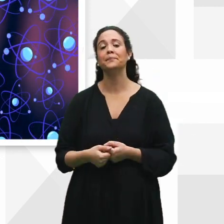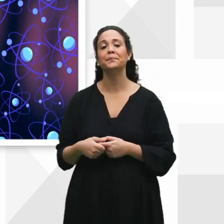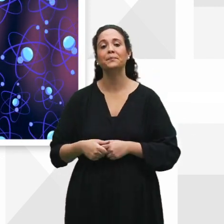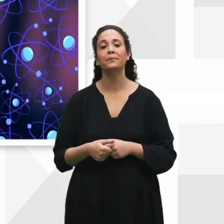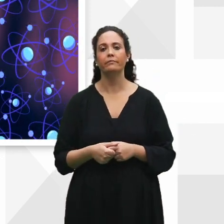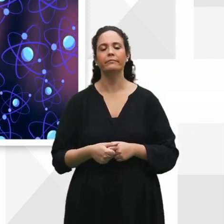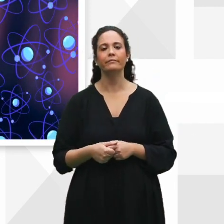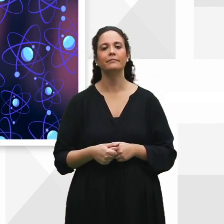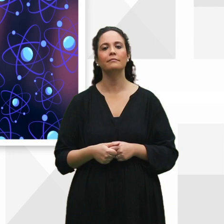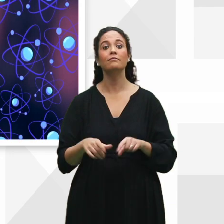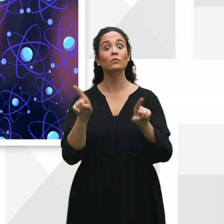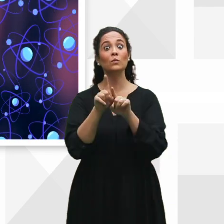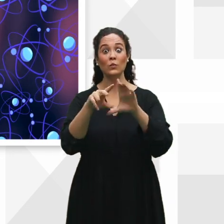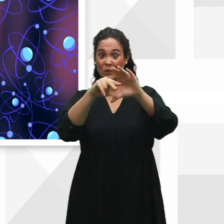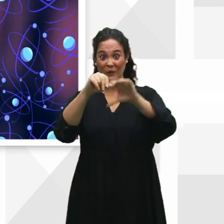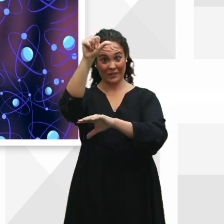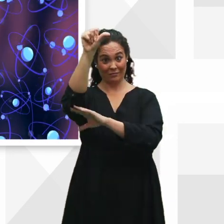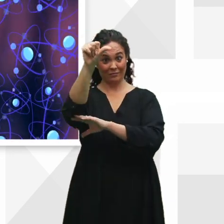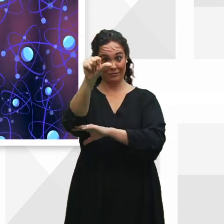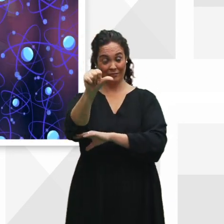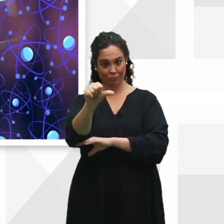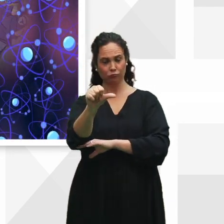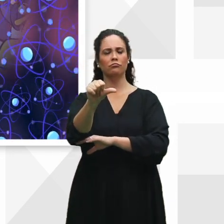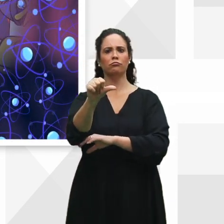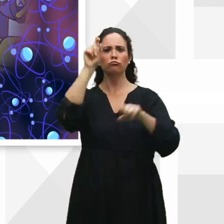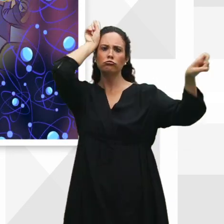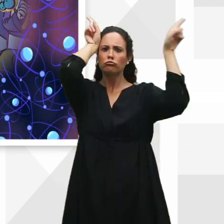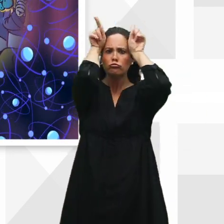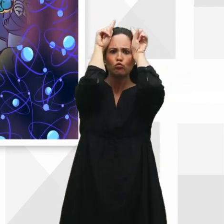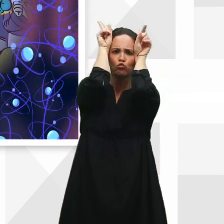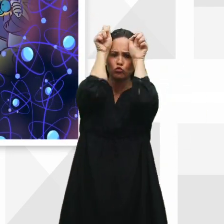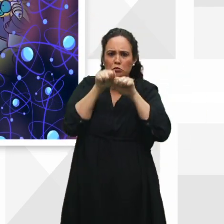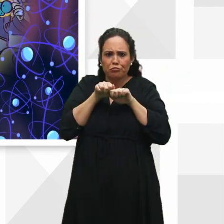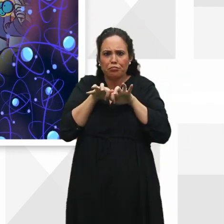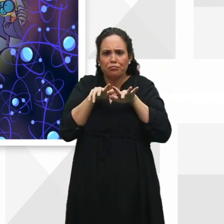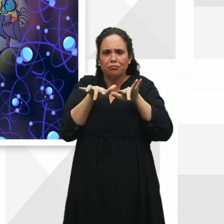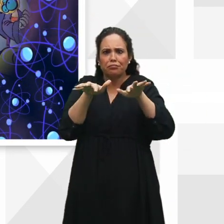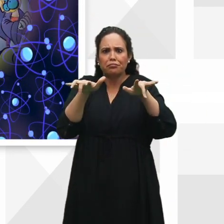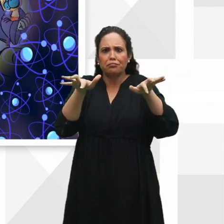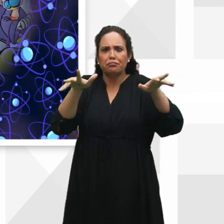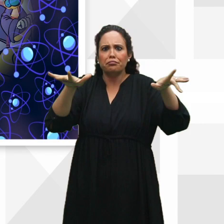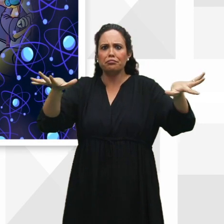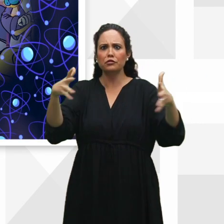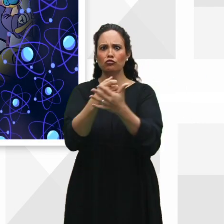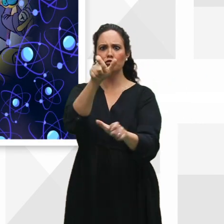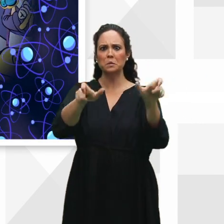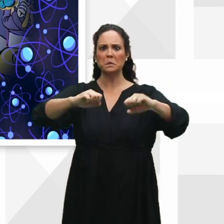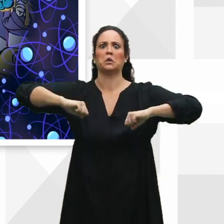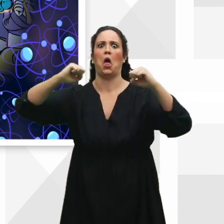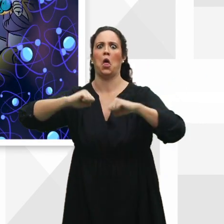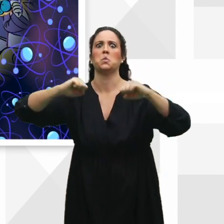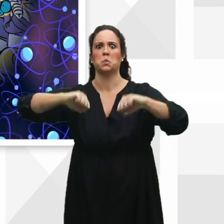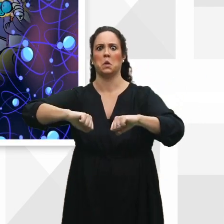Como habéis podido ver en el vídeo, unos aliens convierten en zombies a las personas adultas del pueblo, provocándoles